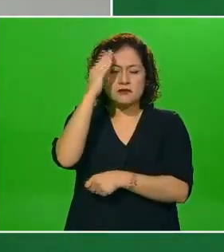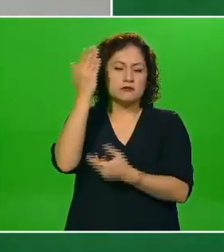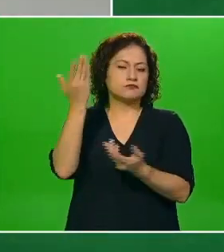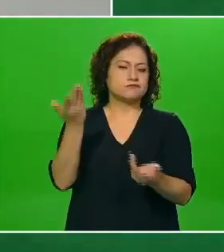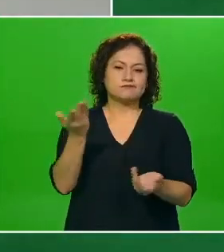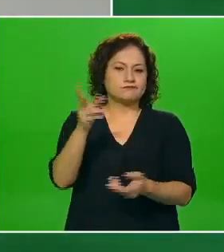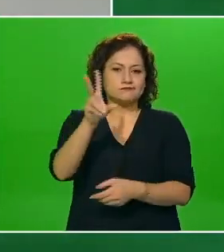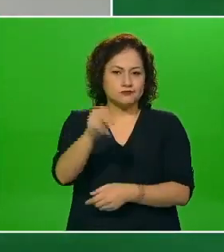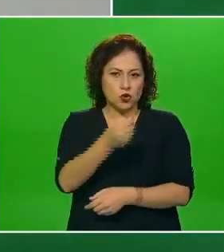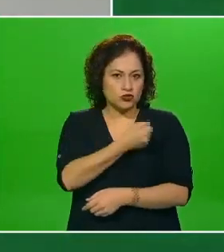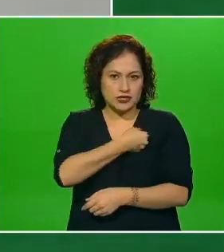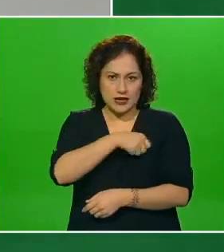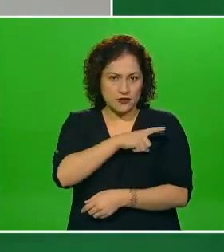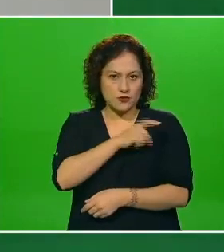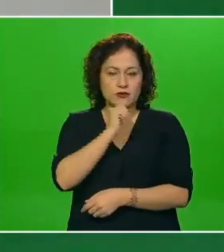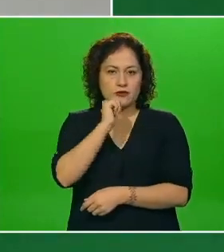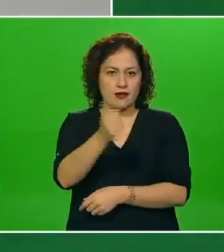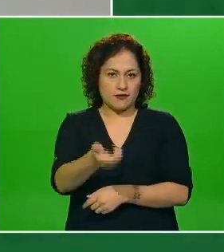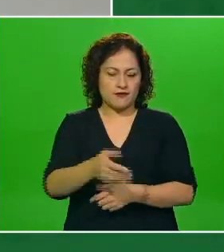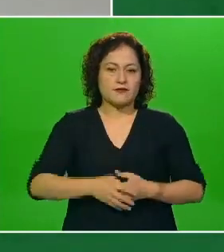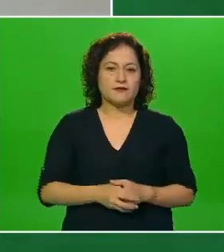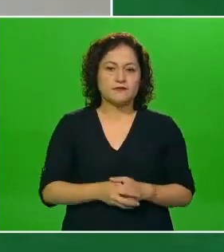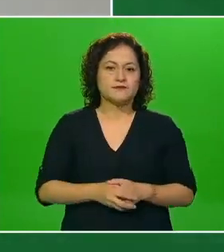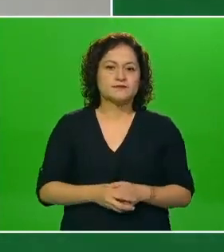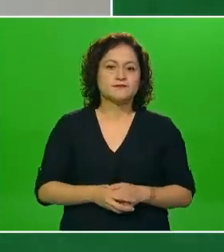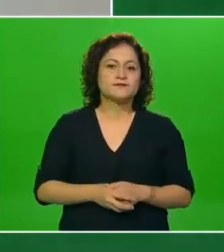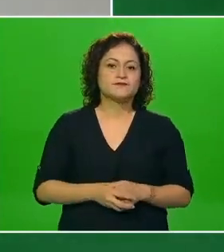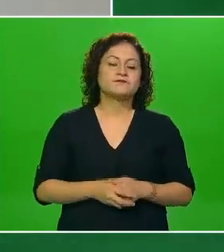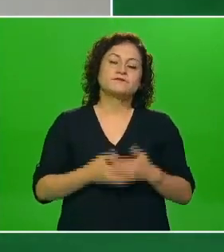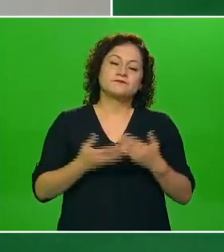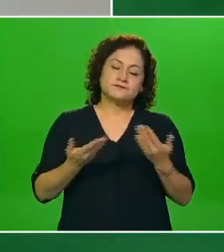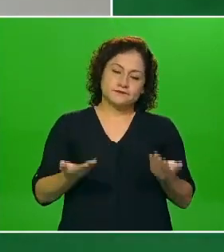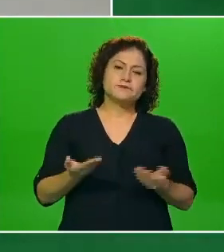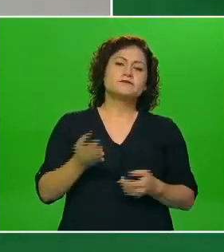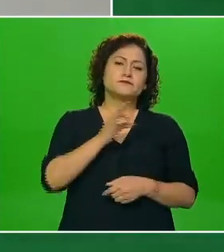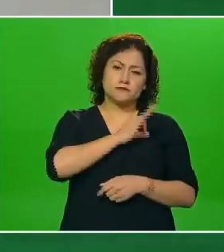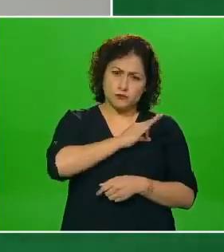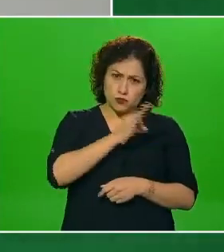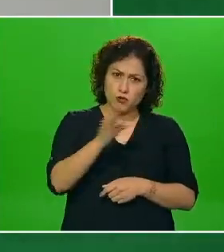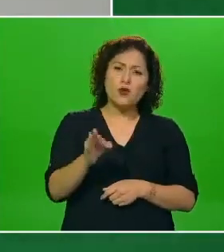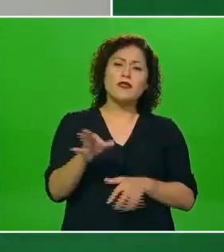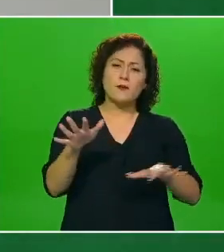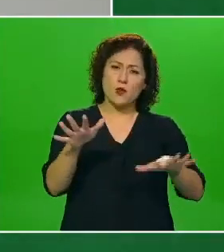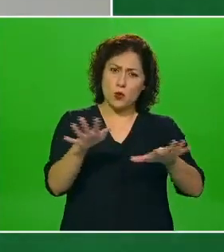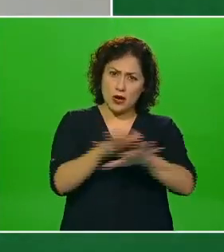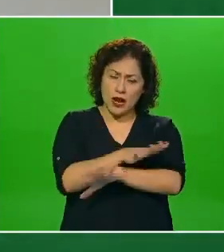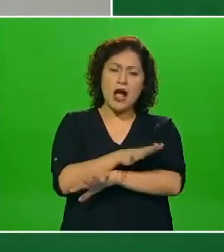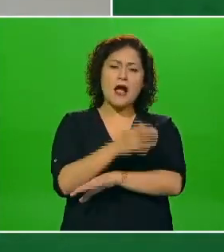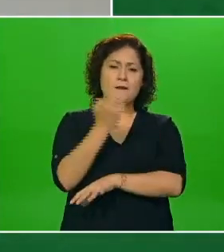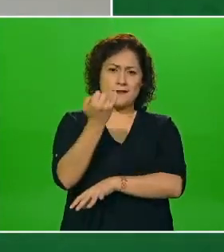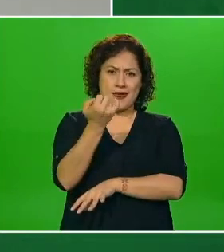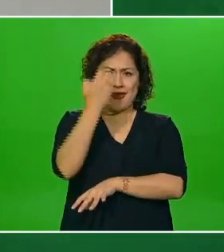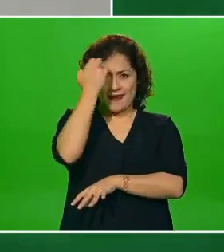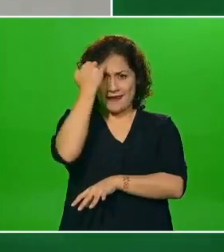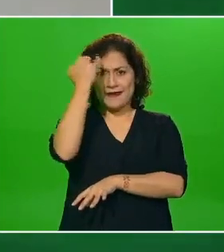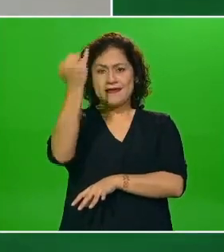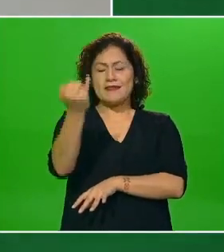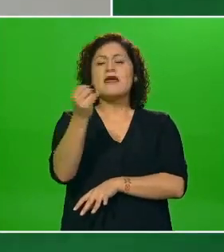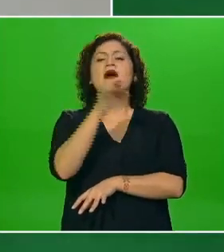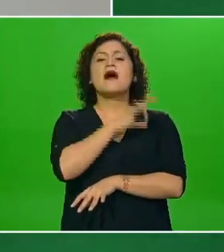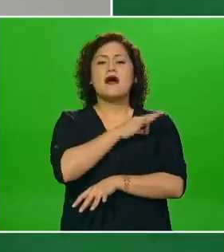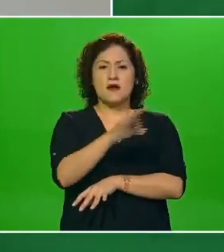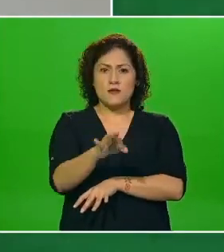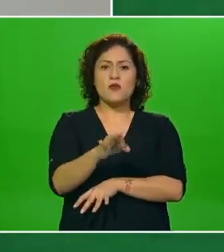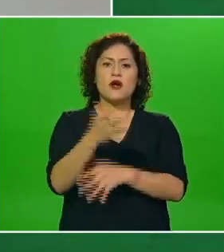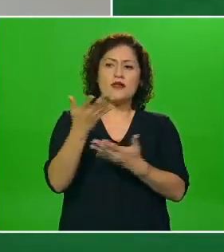también es cierto que bueno podemos modificar algunas conductas y prácticas si accedemos